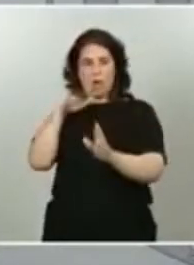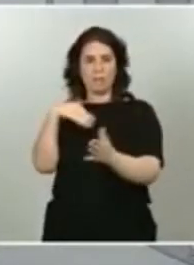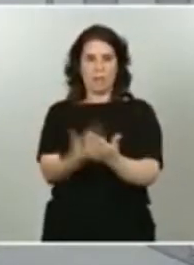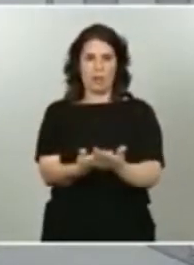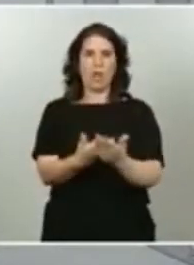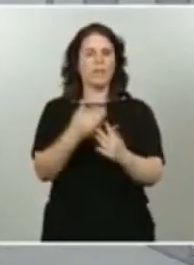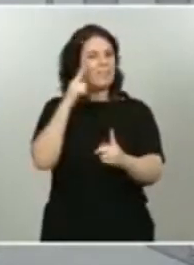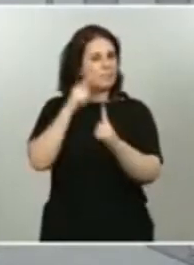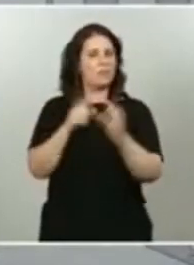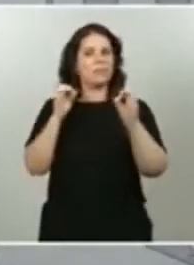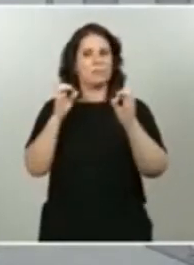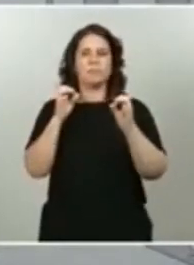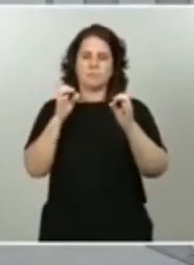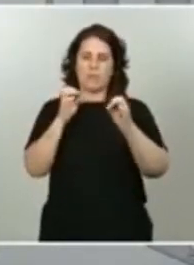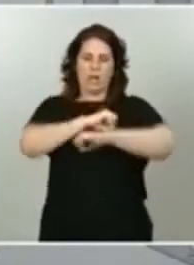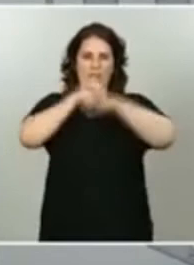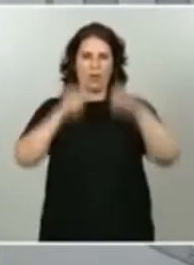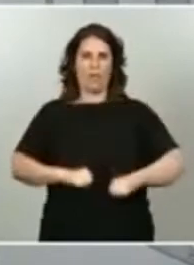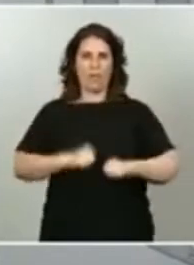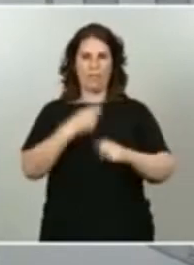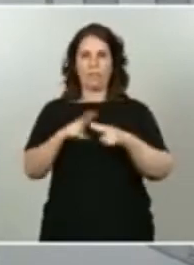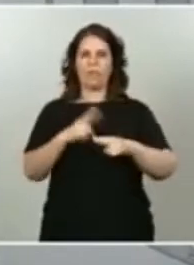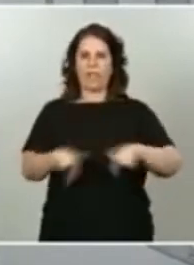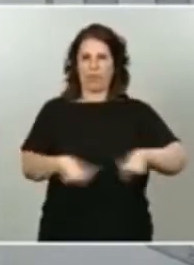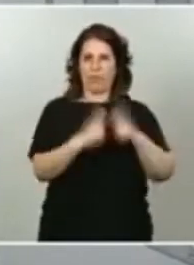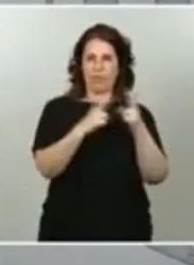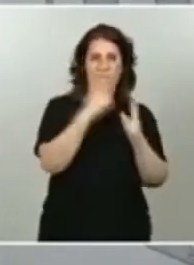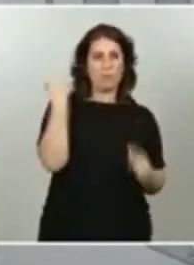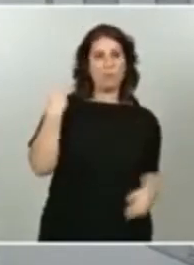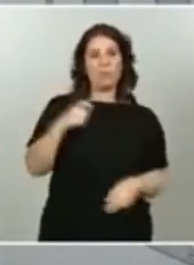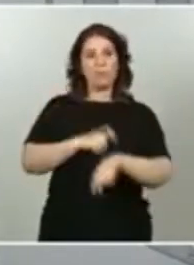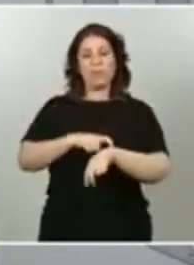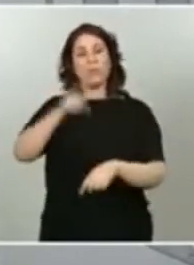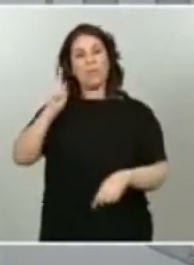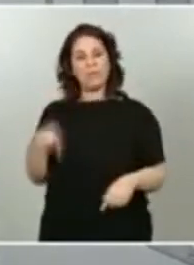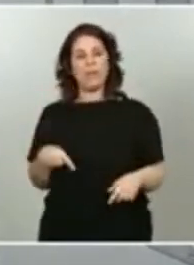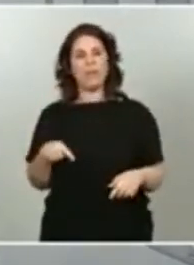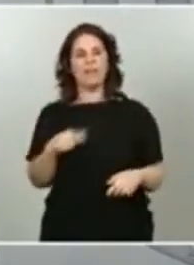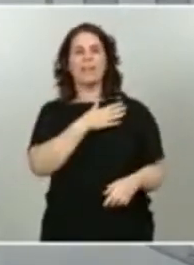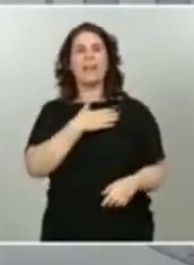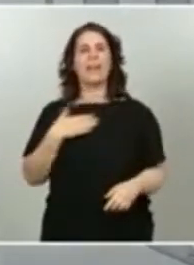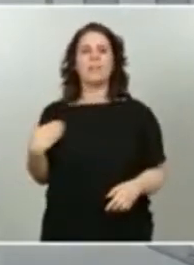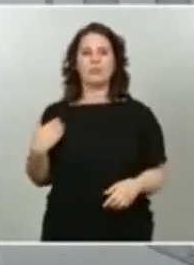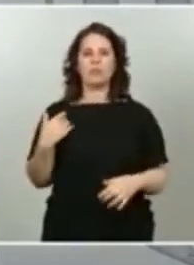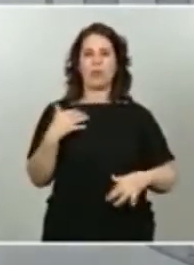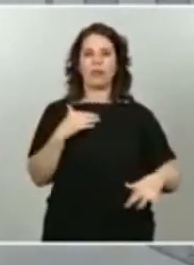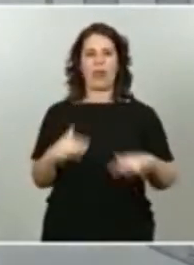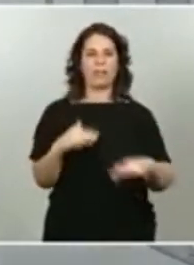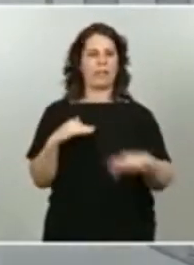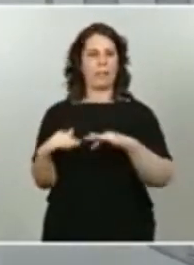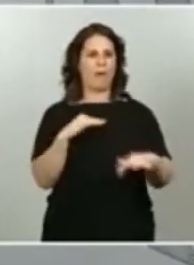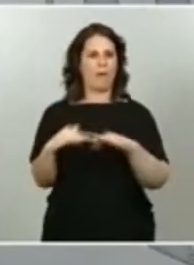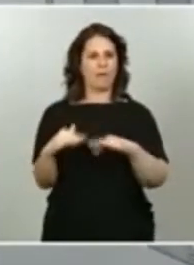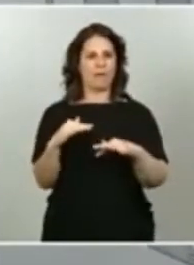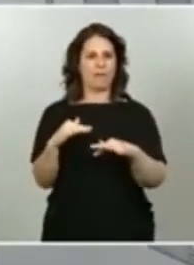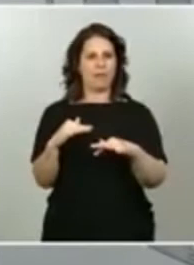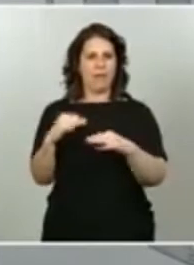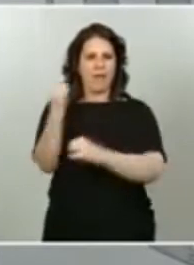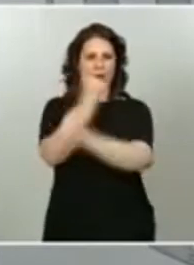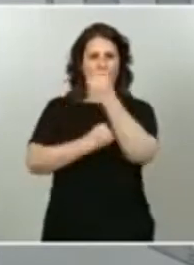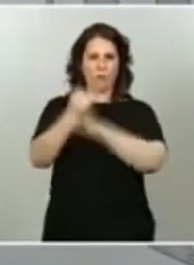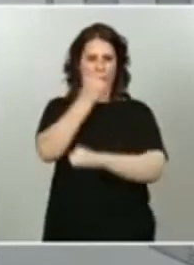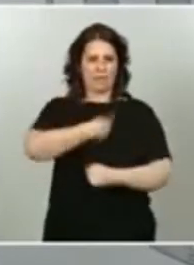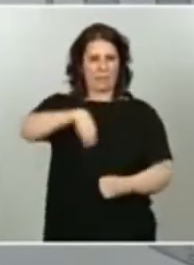políticas sociales y, al mismo tiempo, también reactivar y, sobre todo cuanto antes, la economía española después de una